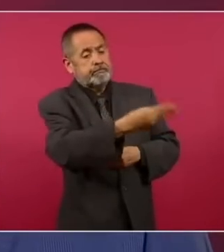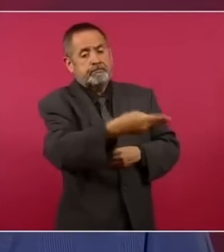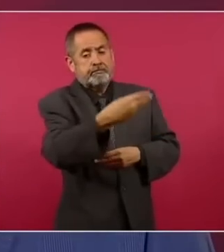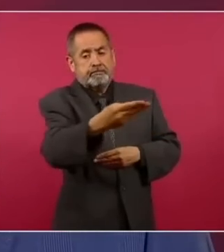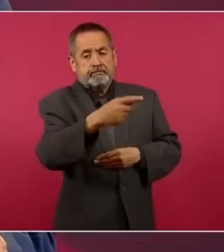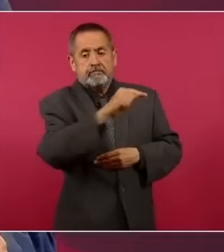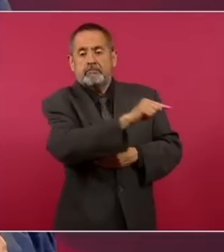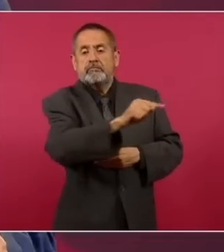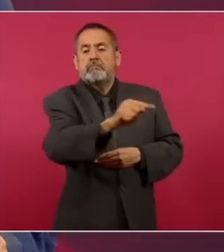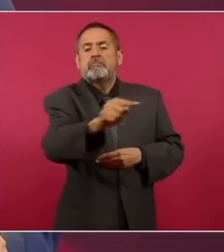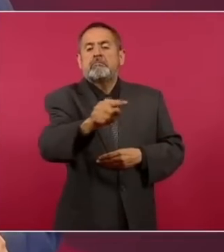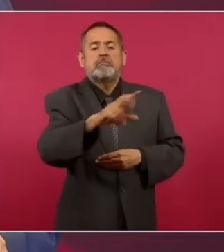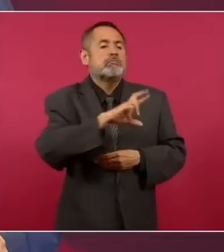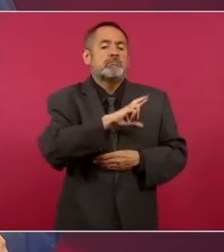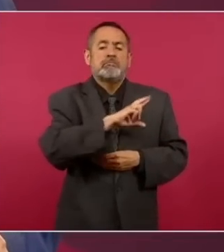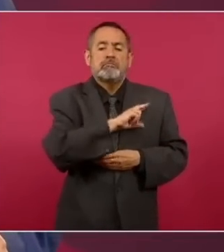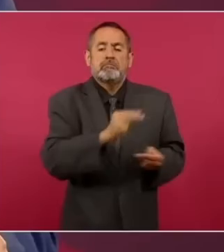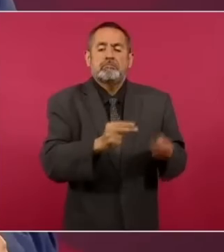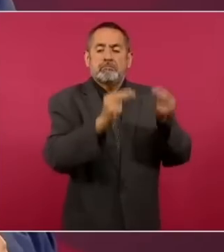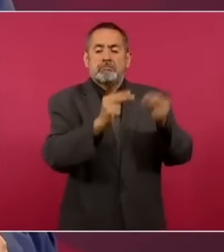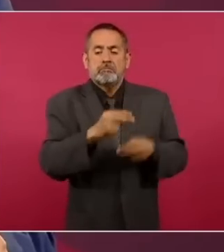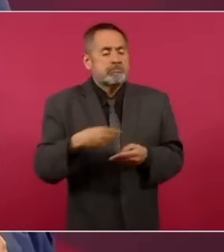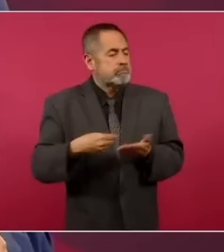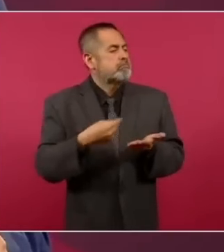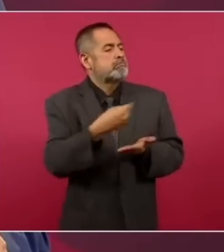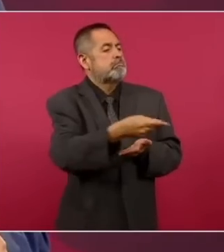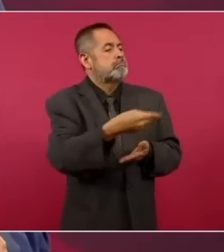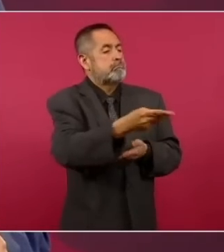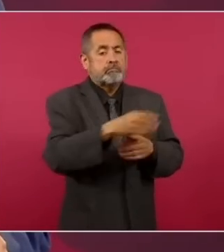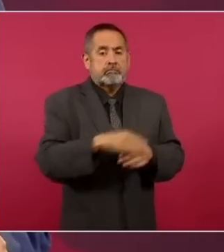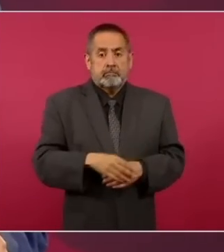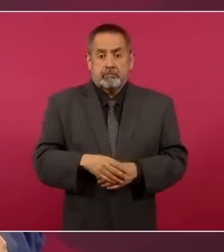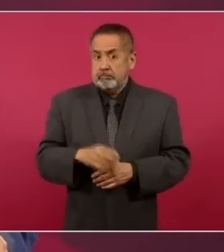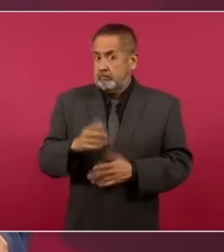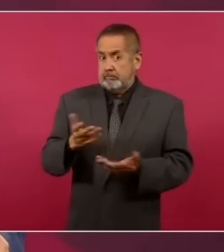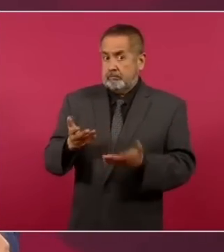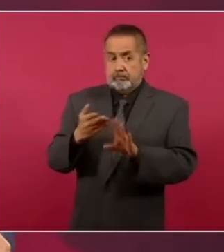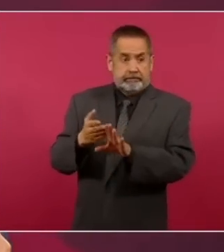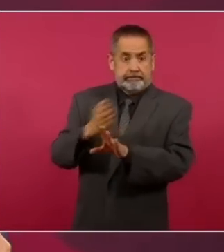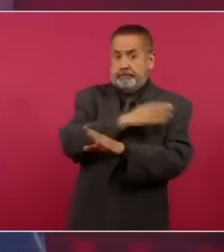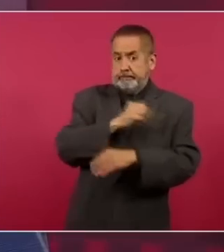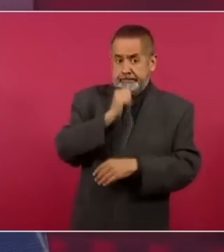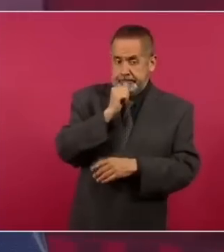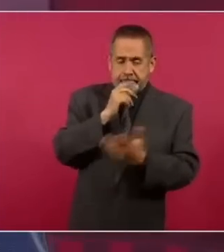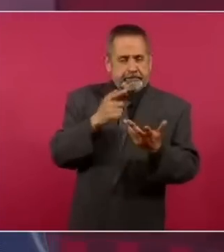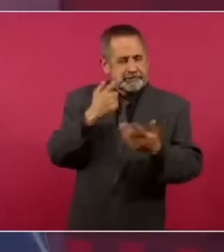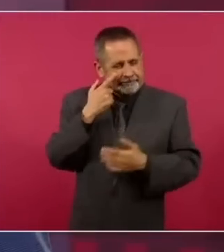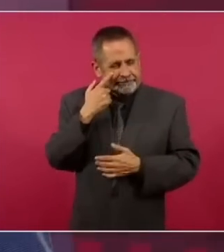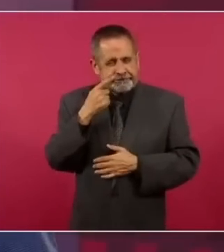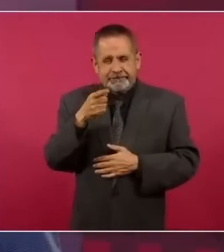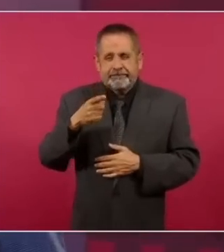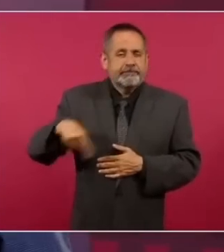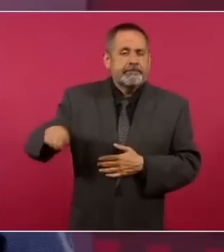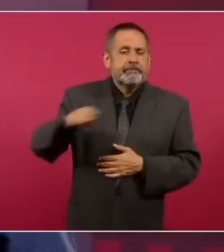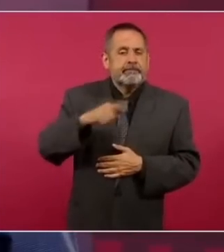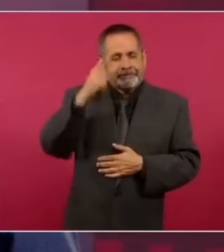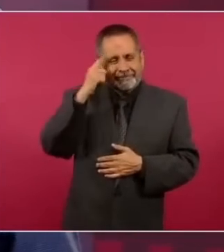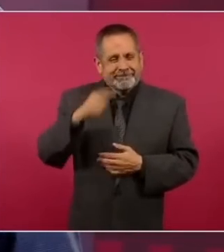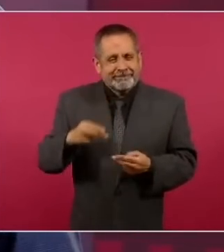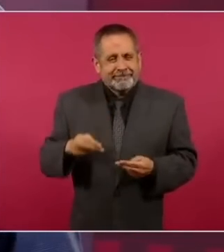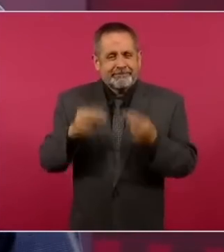Antes de eso, como se hizo en todas las privatizaciones,